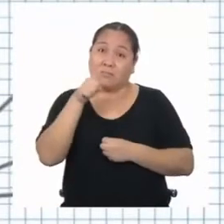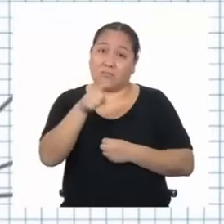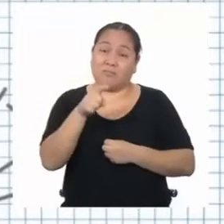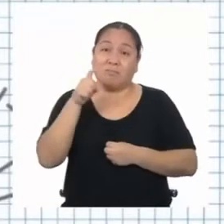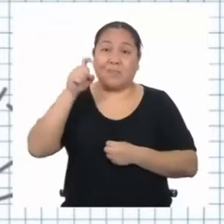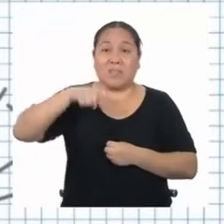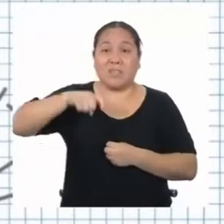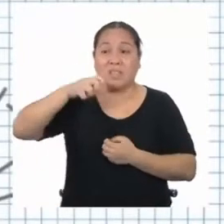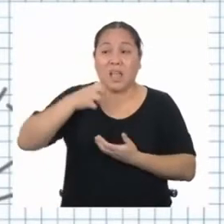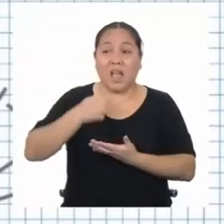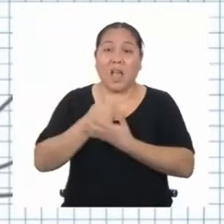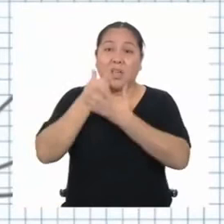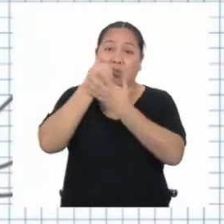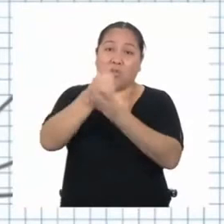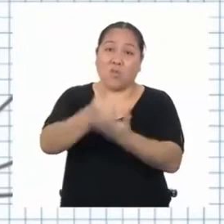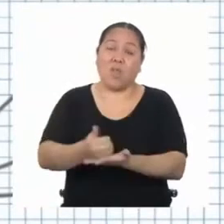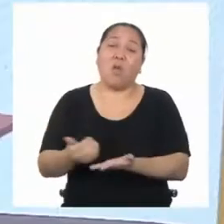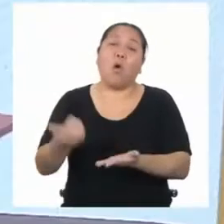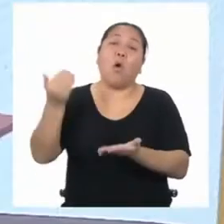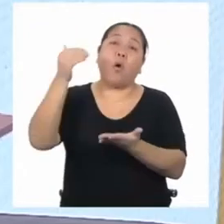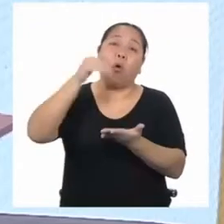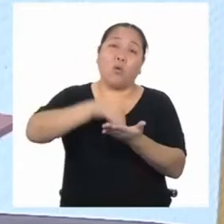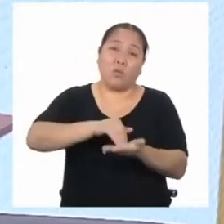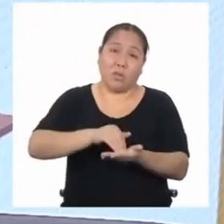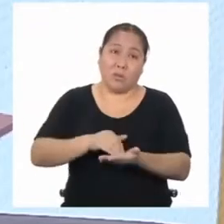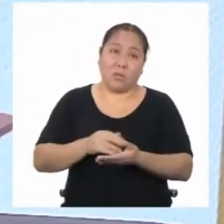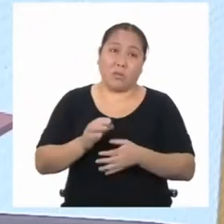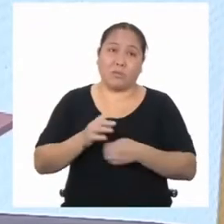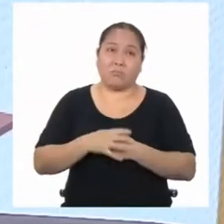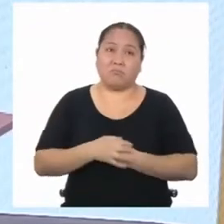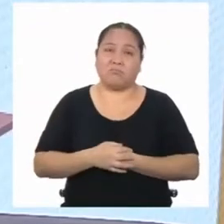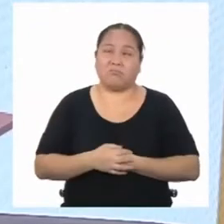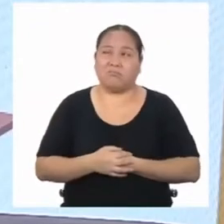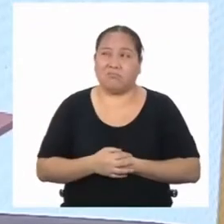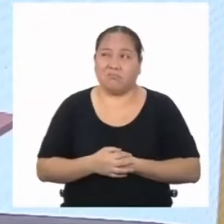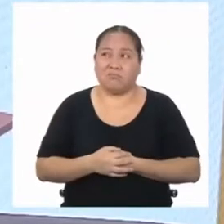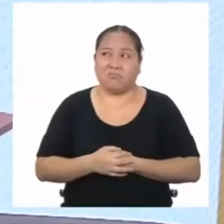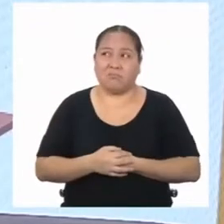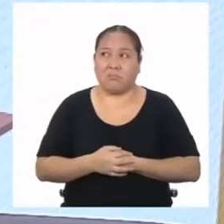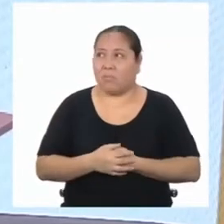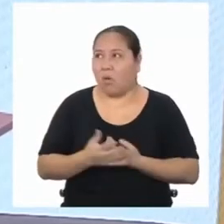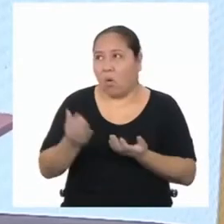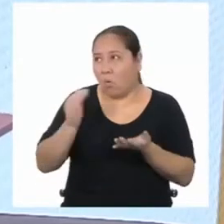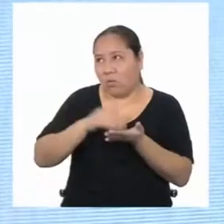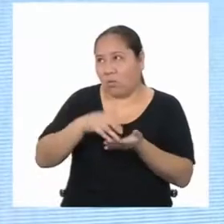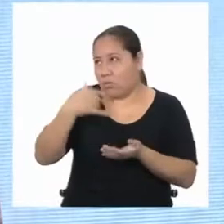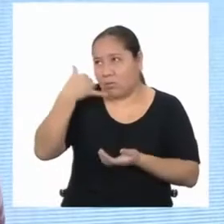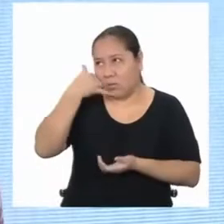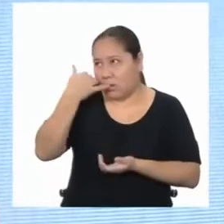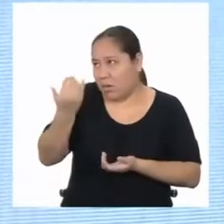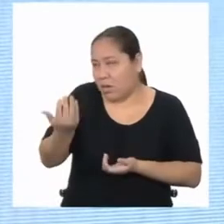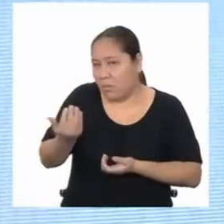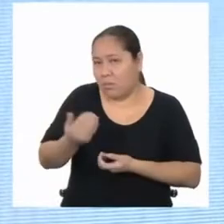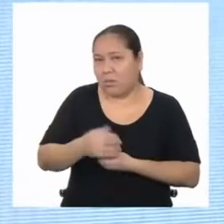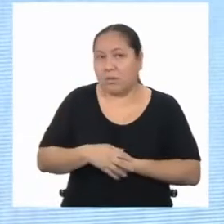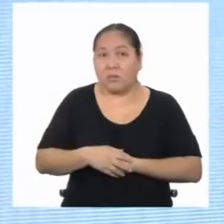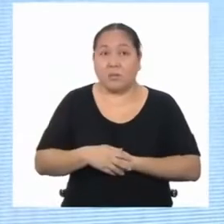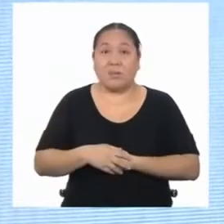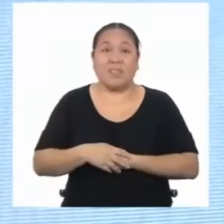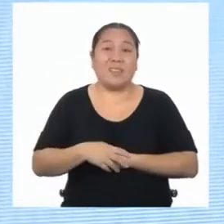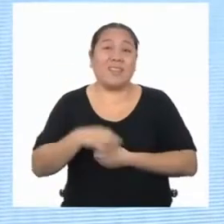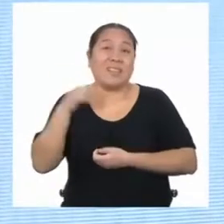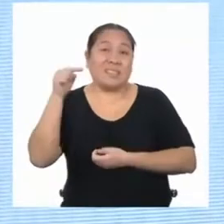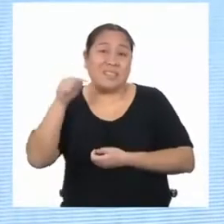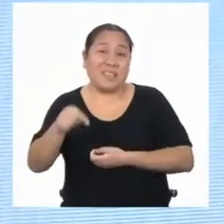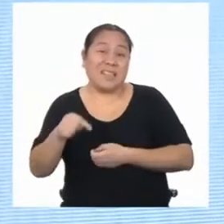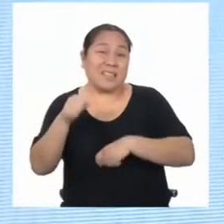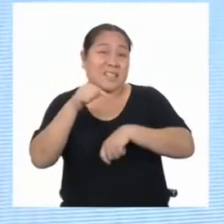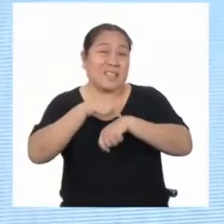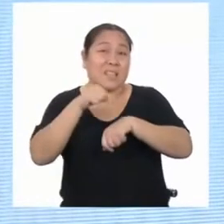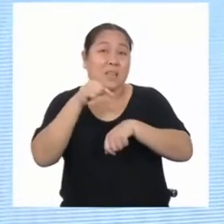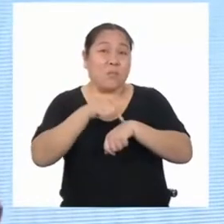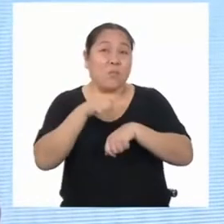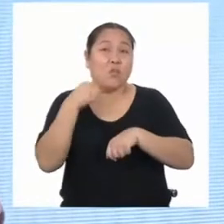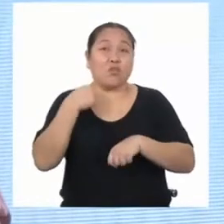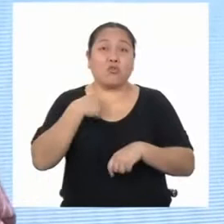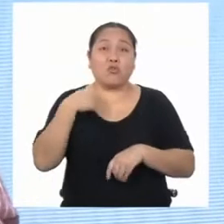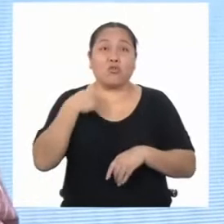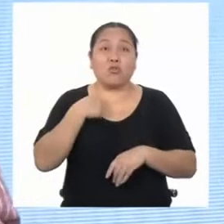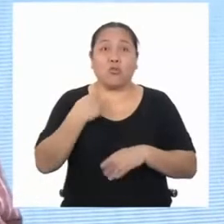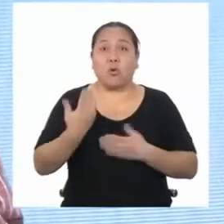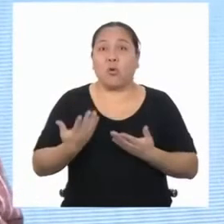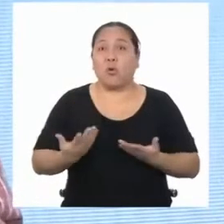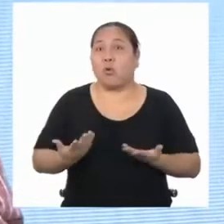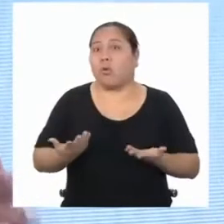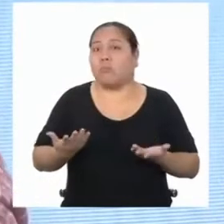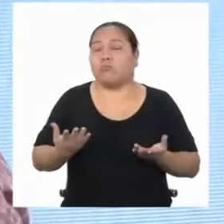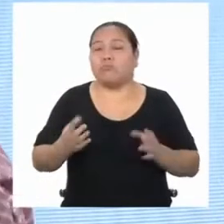necesitar ayuda nuevamente. ¡Ay, pues te vuelvo a llamar! ¿Y si justo en ese momento estoy en